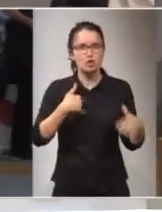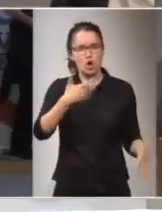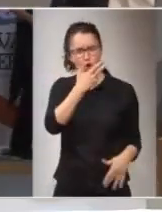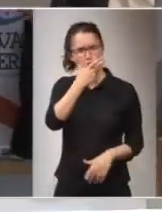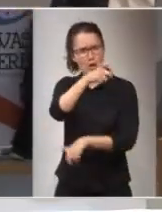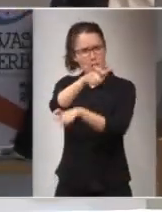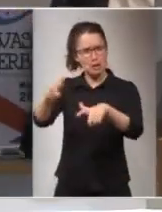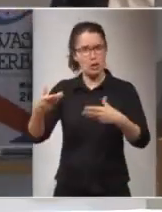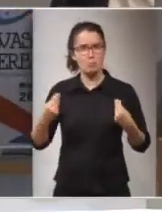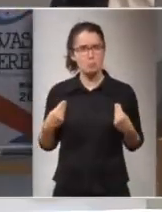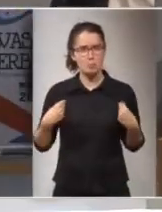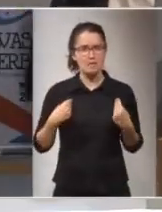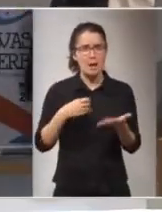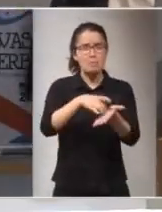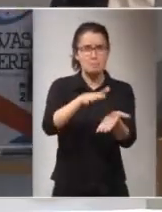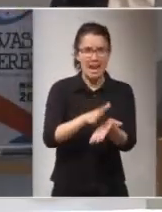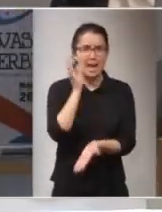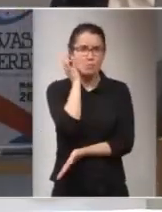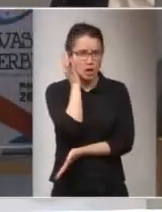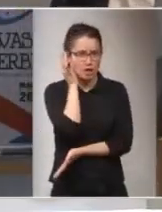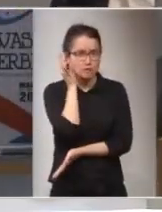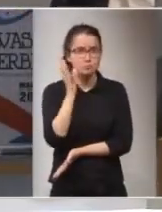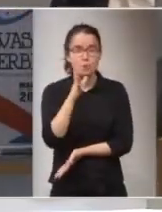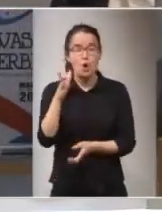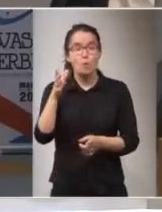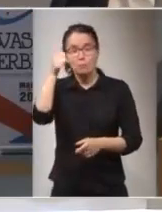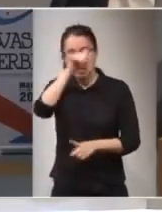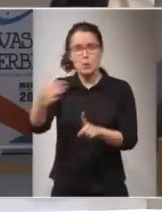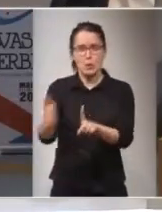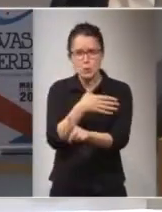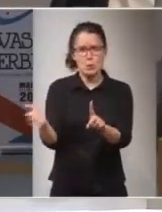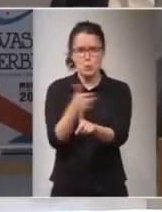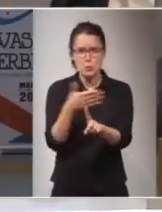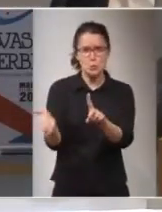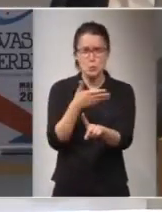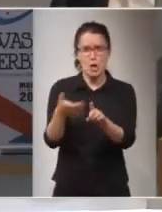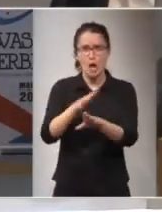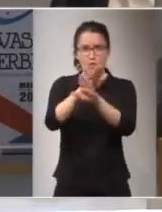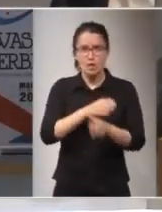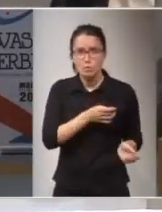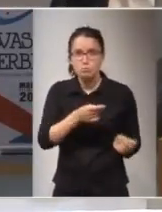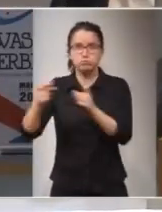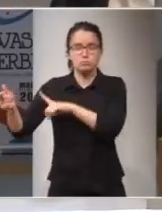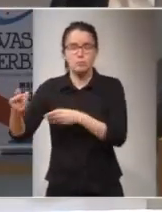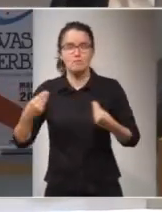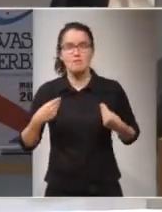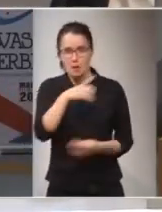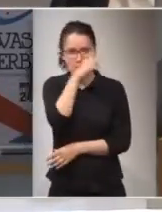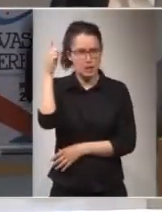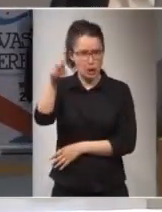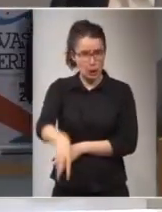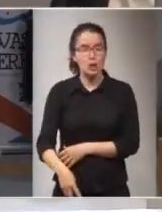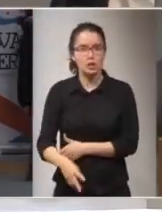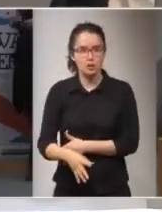que estaba viviendo en Málaga chicas porque su marido le está maltratando decide venir a vivir en Madrid